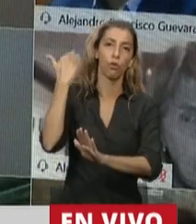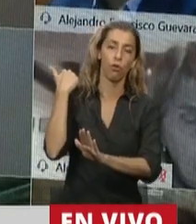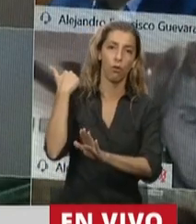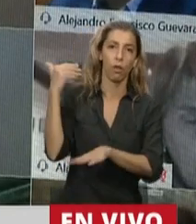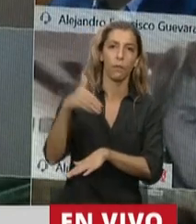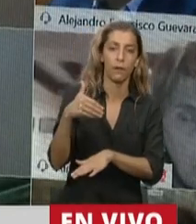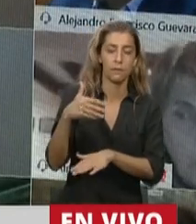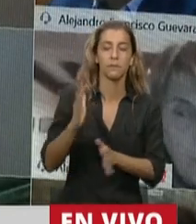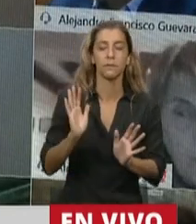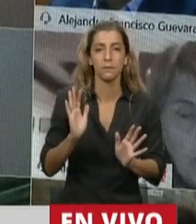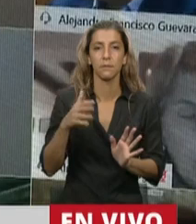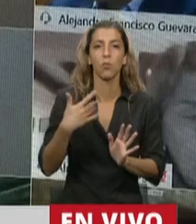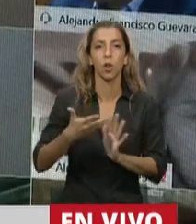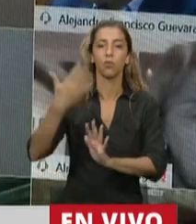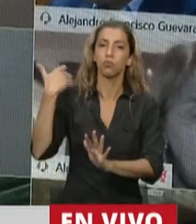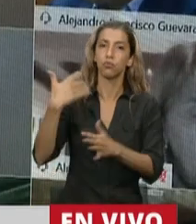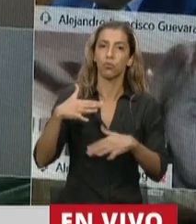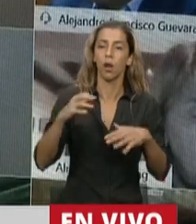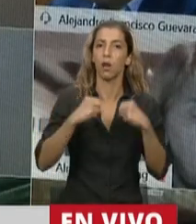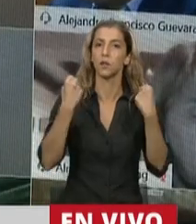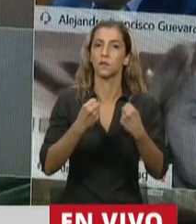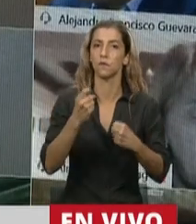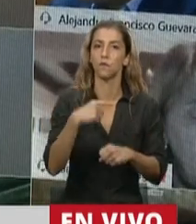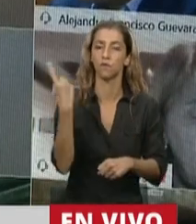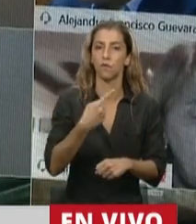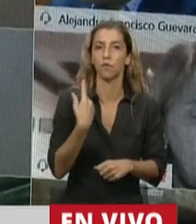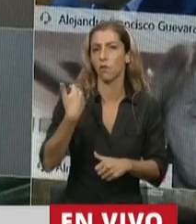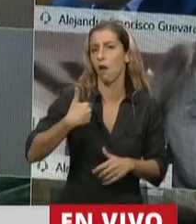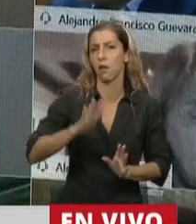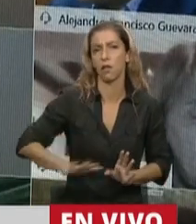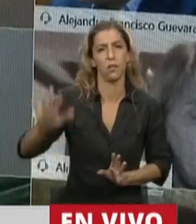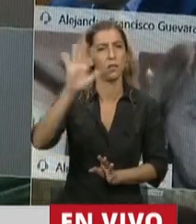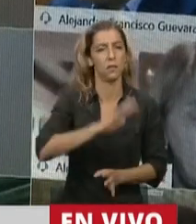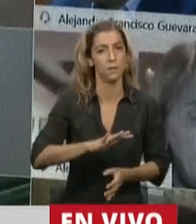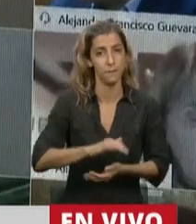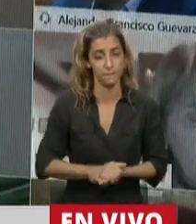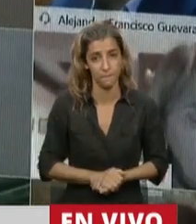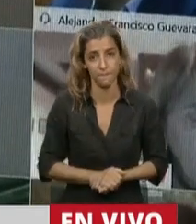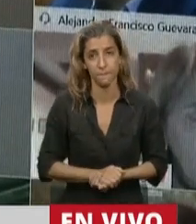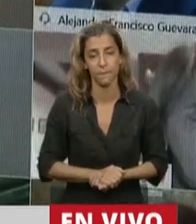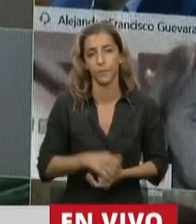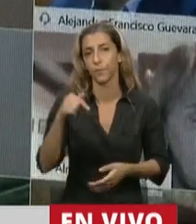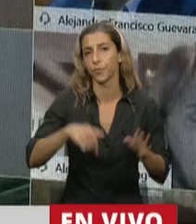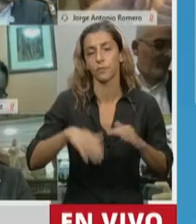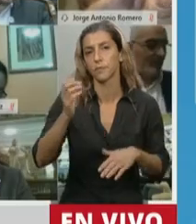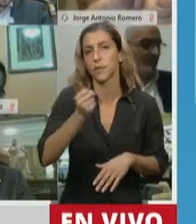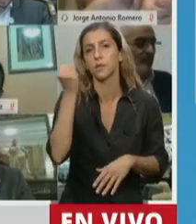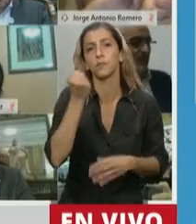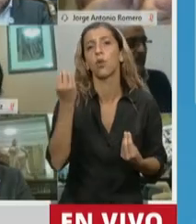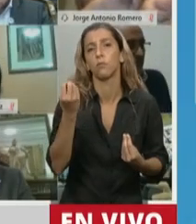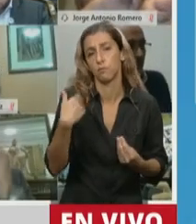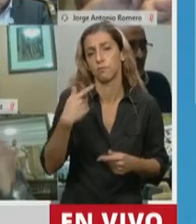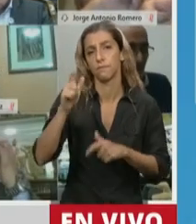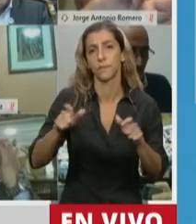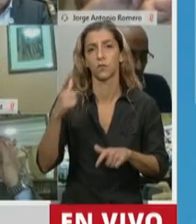este gran esfuerzo nacional que hoy cobra una relevancia fundamental para la vida de los